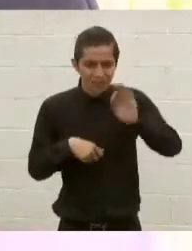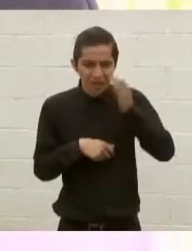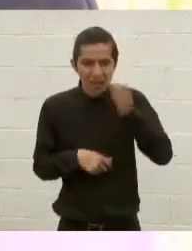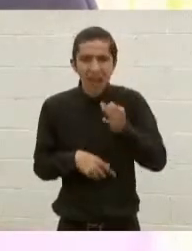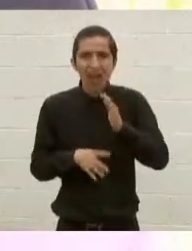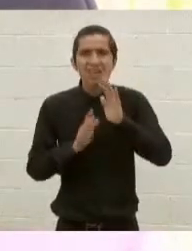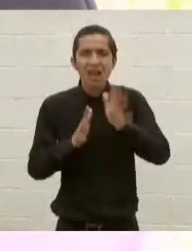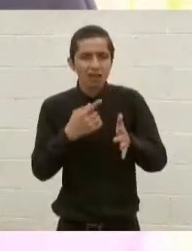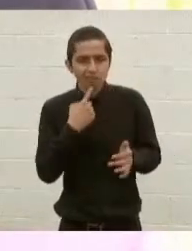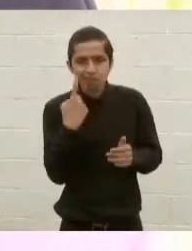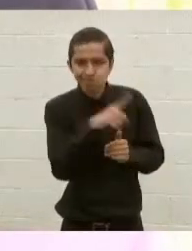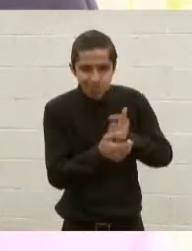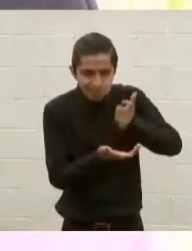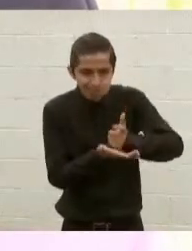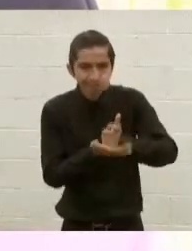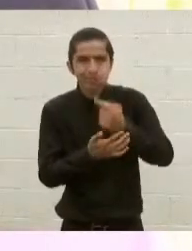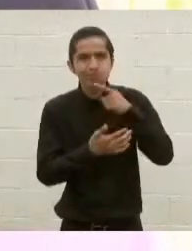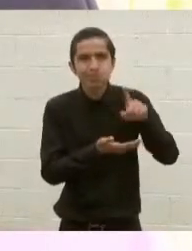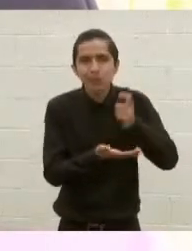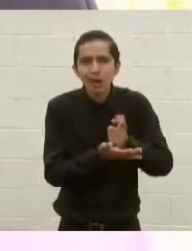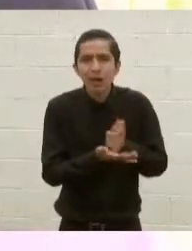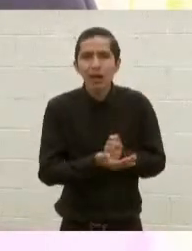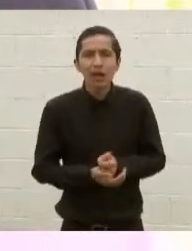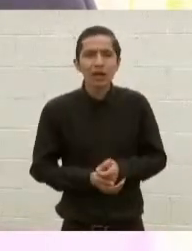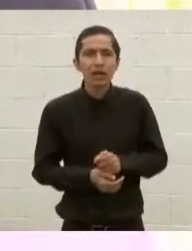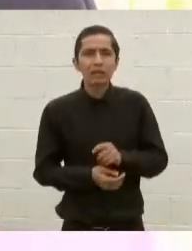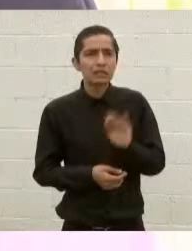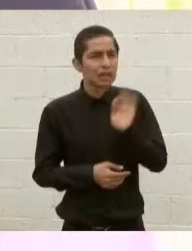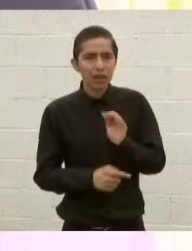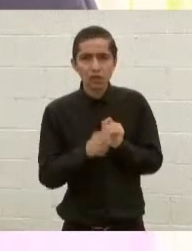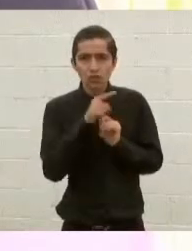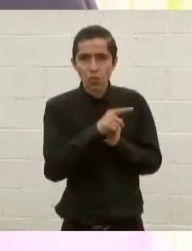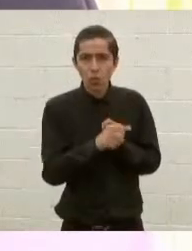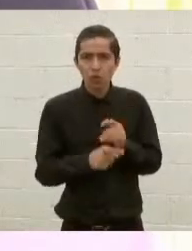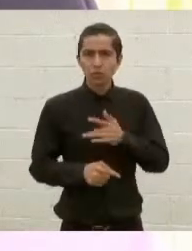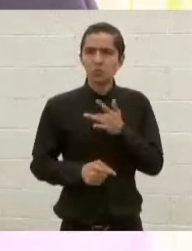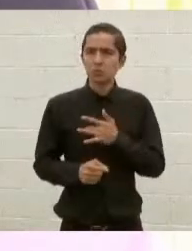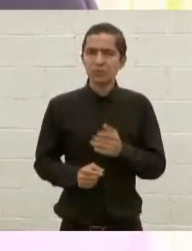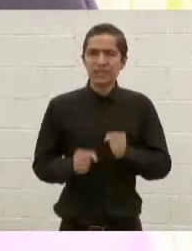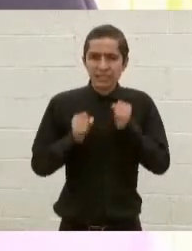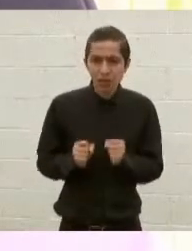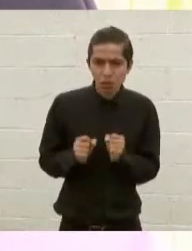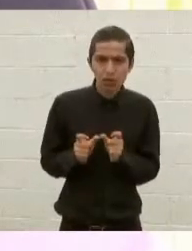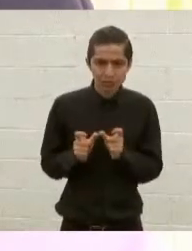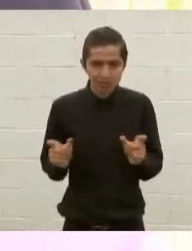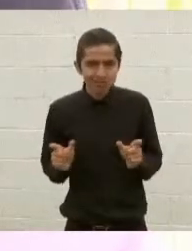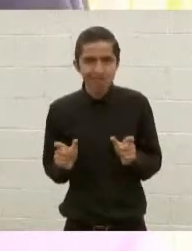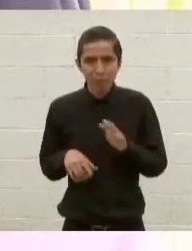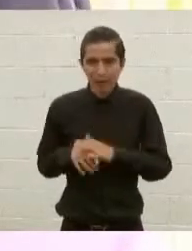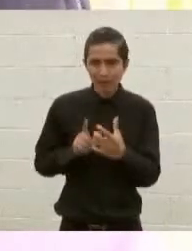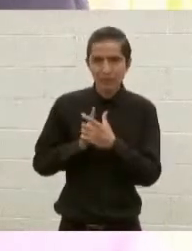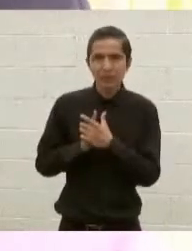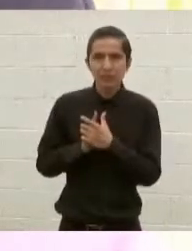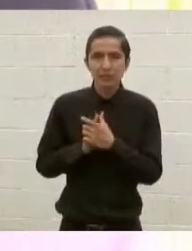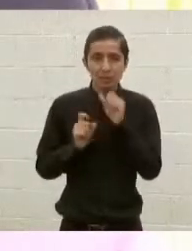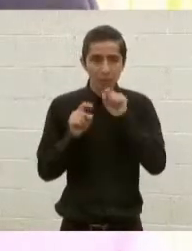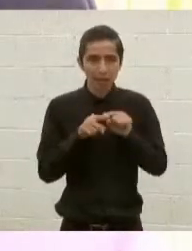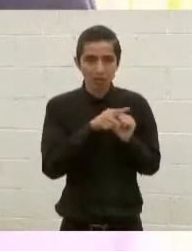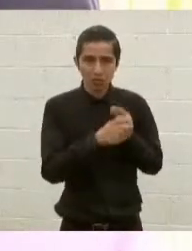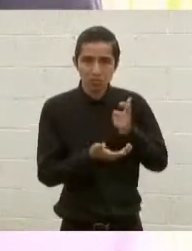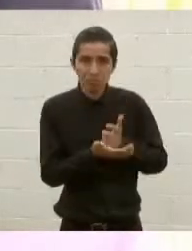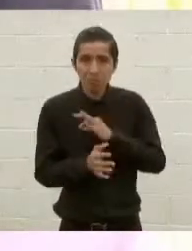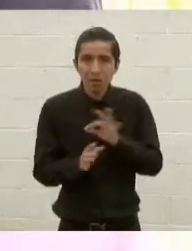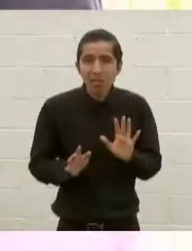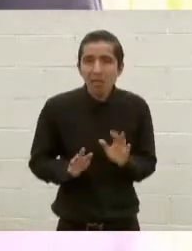amenazas, ¿se va a reforzar su seguridad? A ver si usted está entre estos funcionarios. Y tocaban el